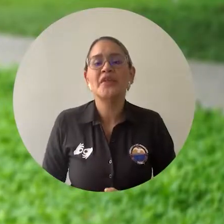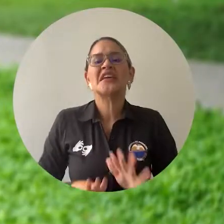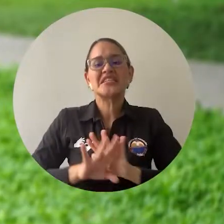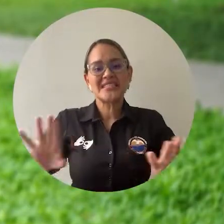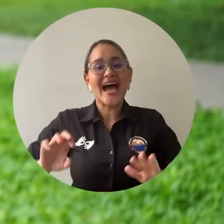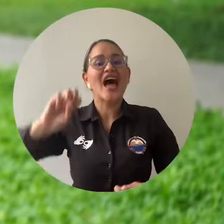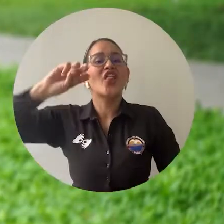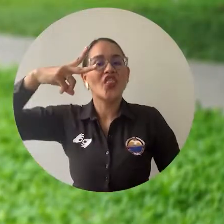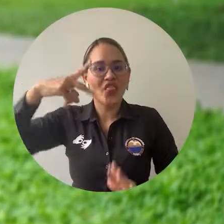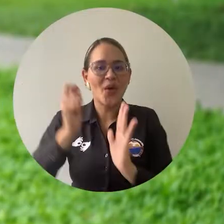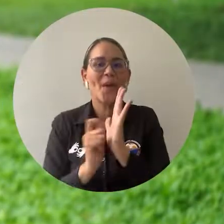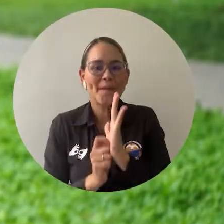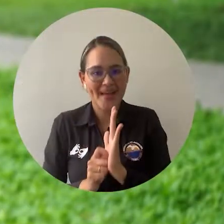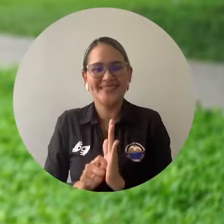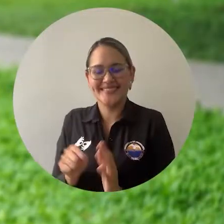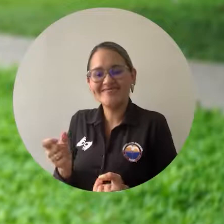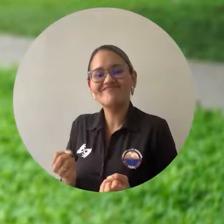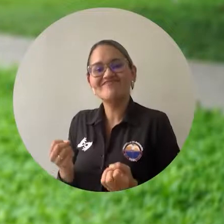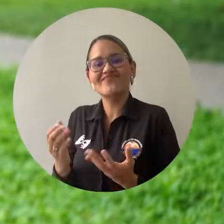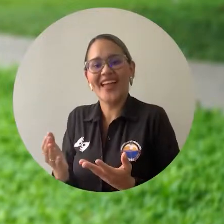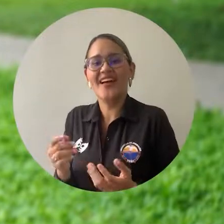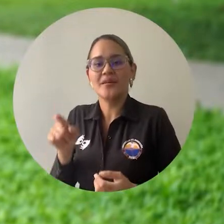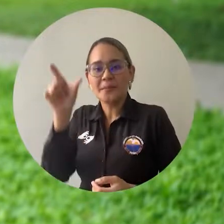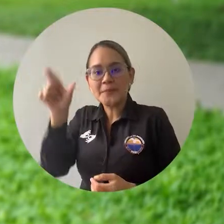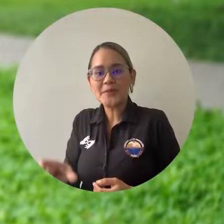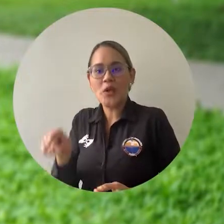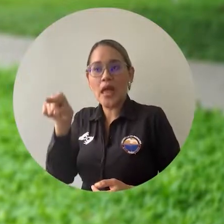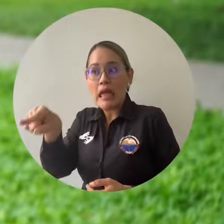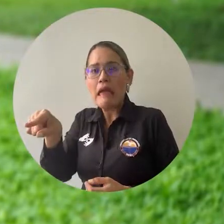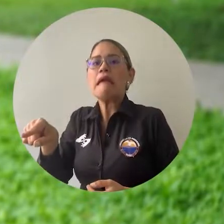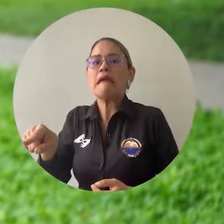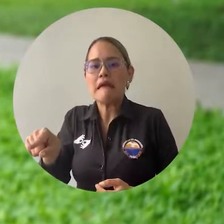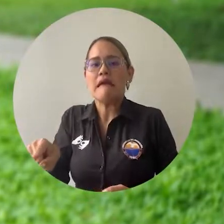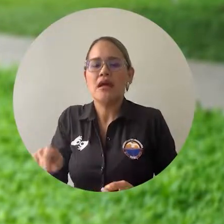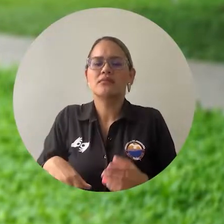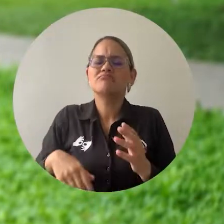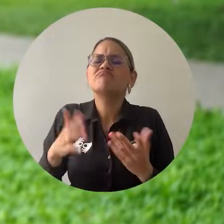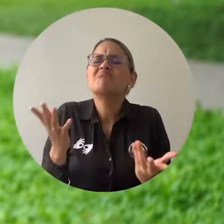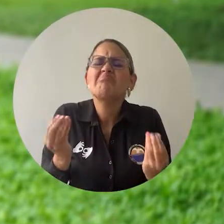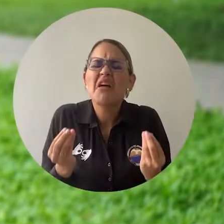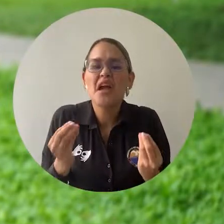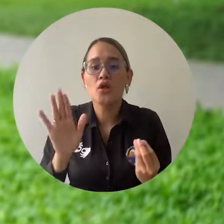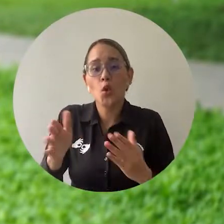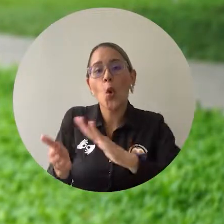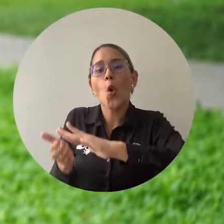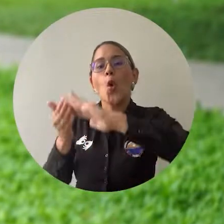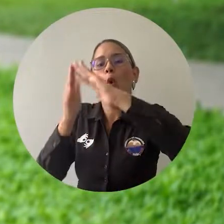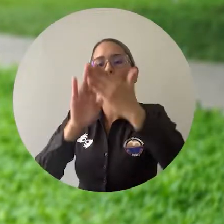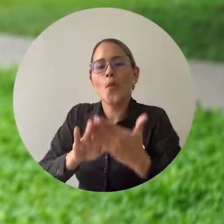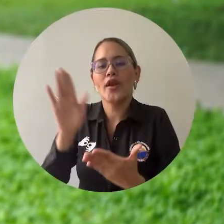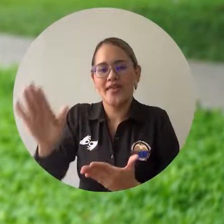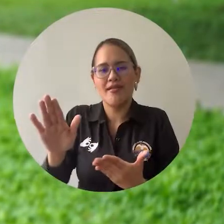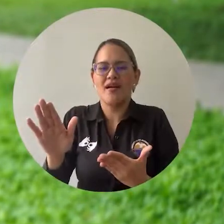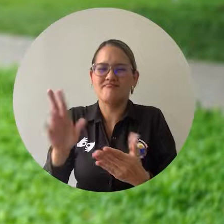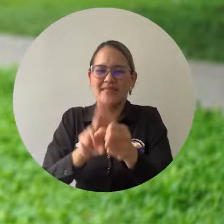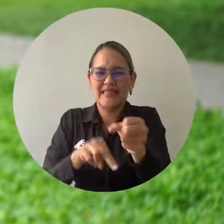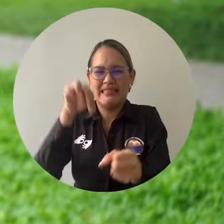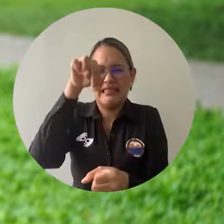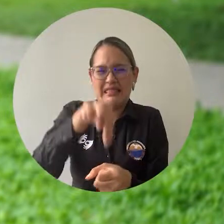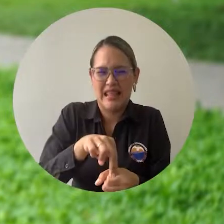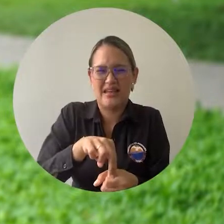Nevada entregada para estudios de maestrías y doctorados ofertados por la institución a miembros de los pueblos COVID,